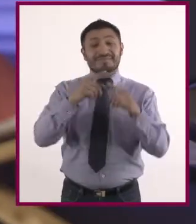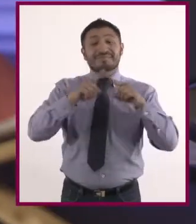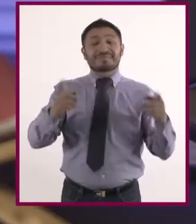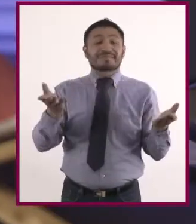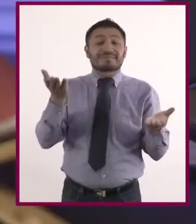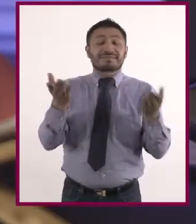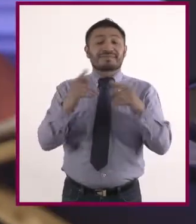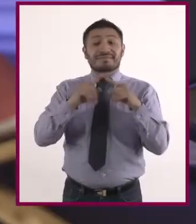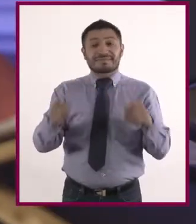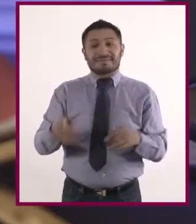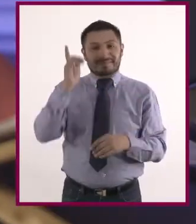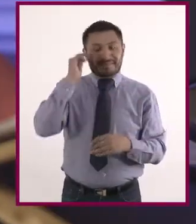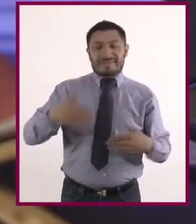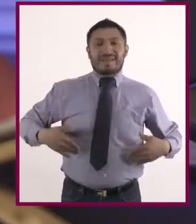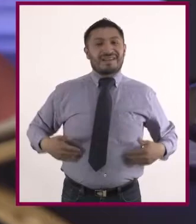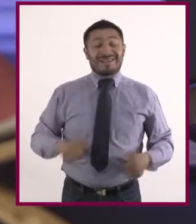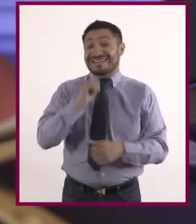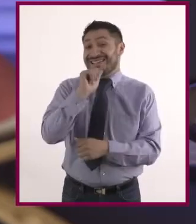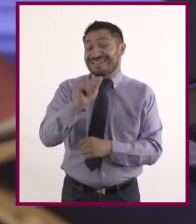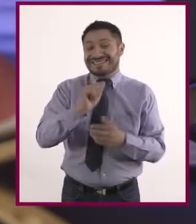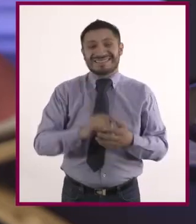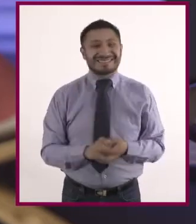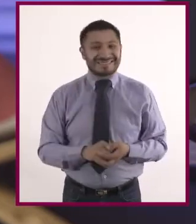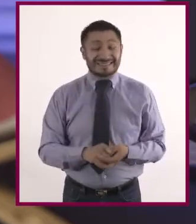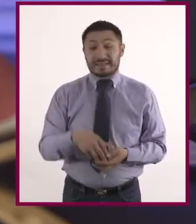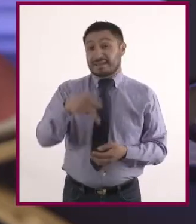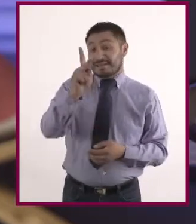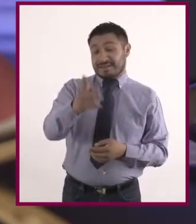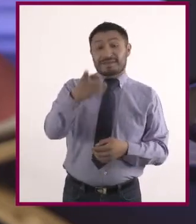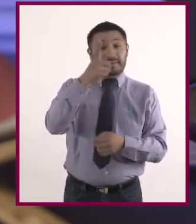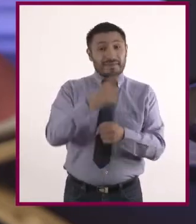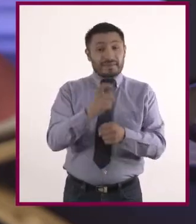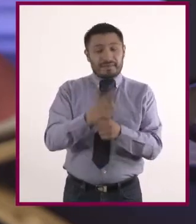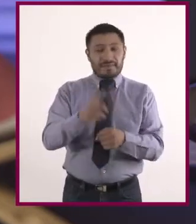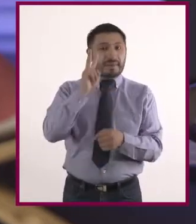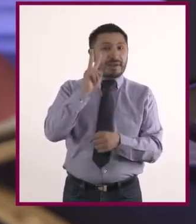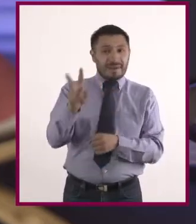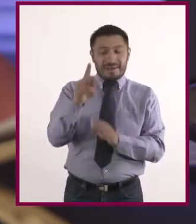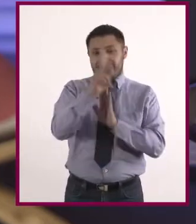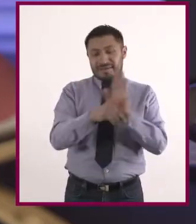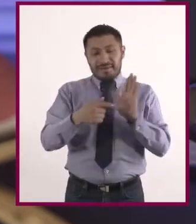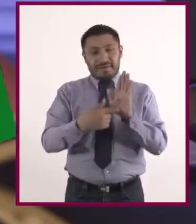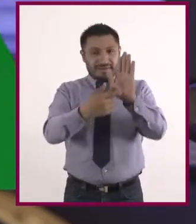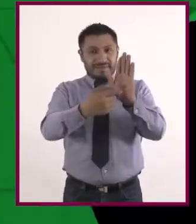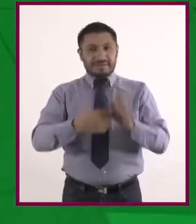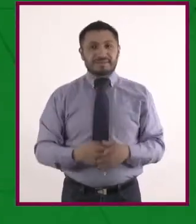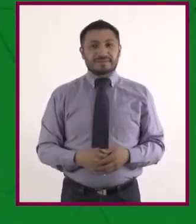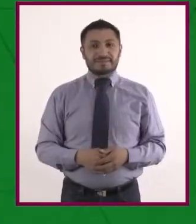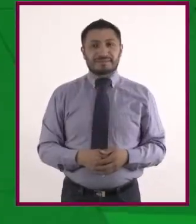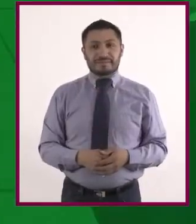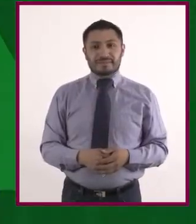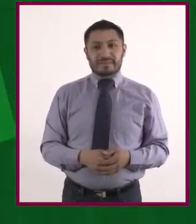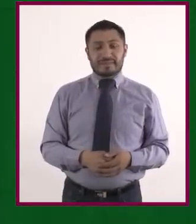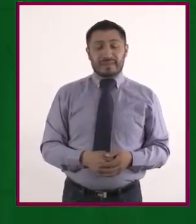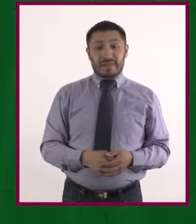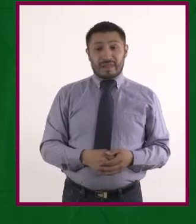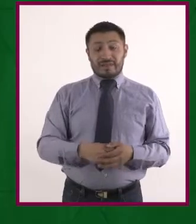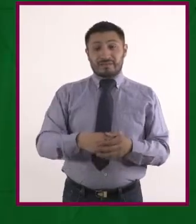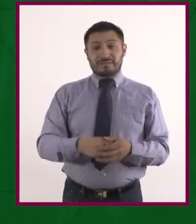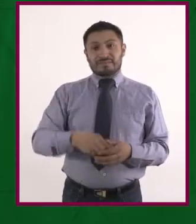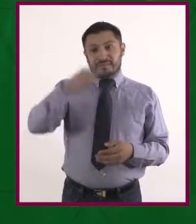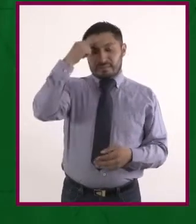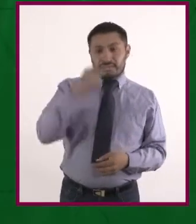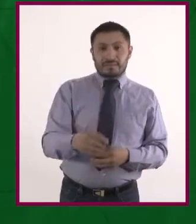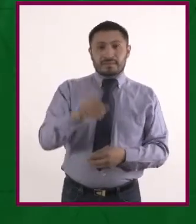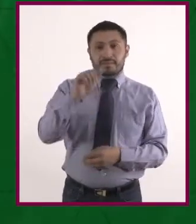Solo espero que no nos dé hambre mientras nos hablas de alimentos. Pero primero, acompáñenme a ver nuestra cápsula. Para conseguir una